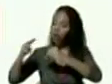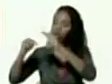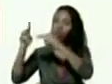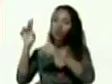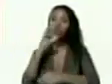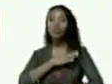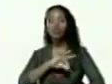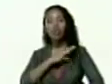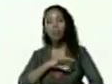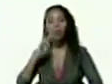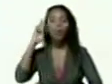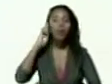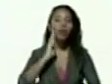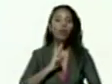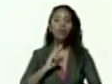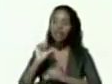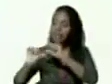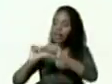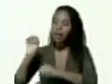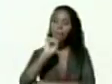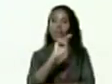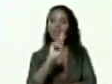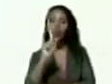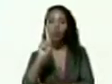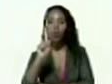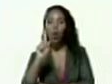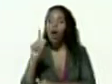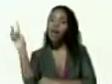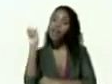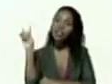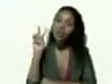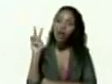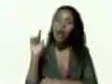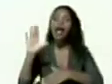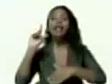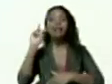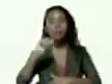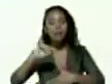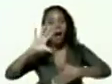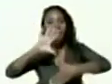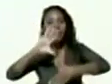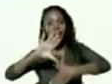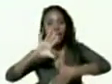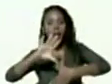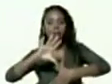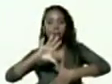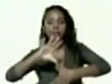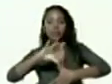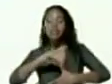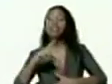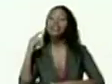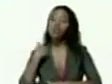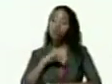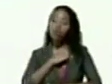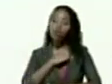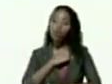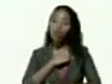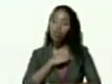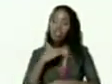socialismo bolivariano del siglo XXI en Venezuela y en América Latina y el Caribe y ser vanguardia significa